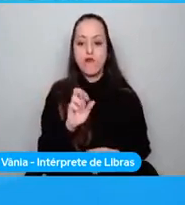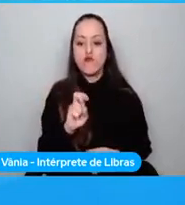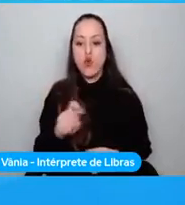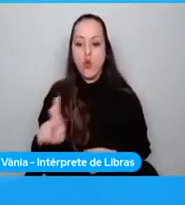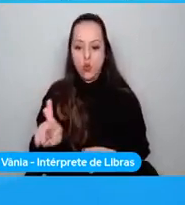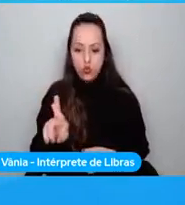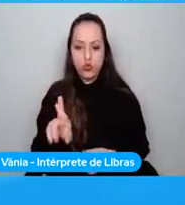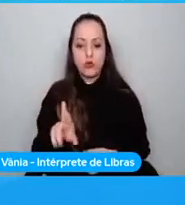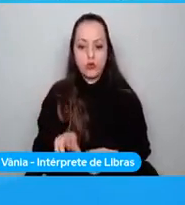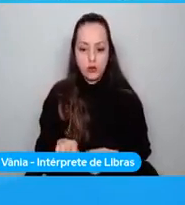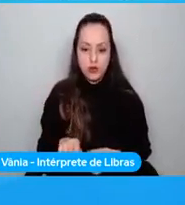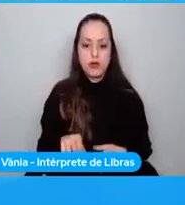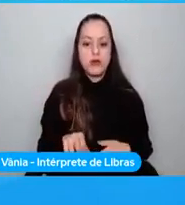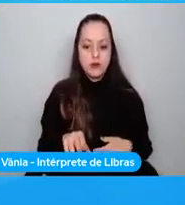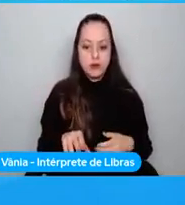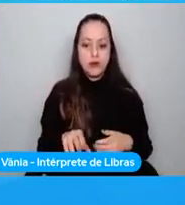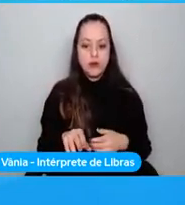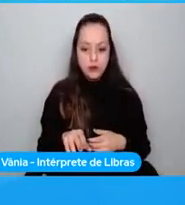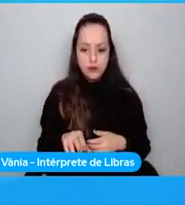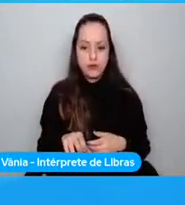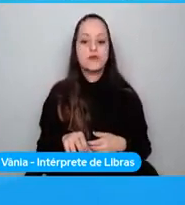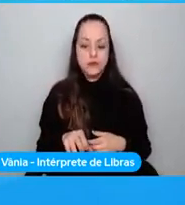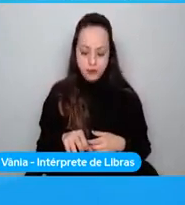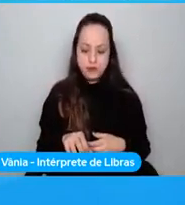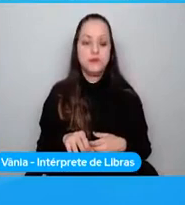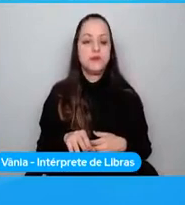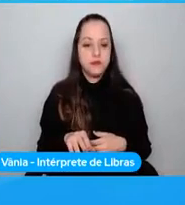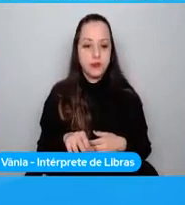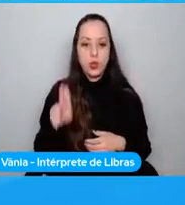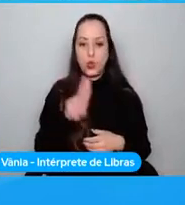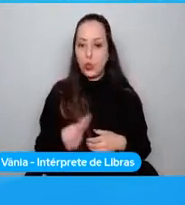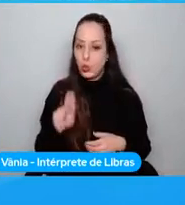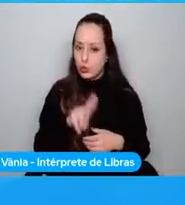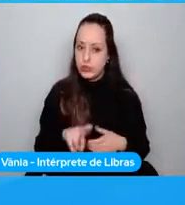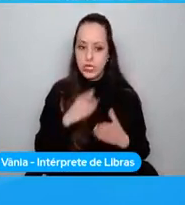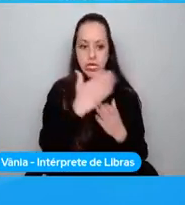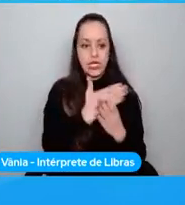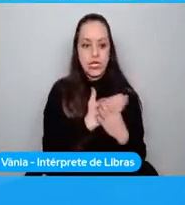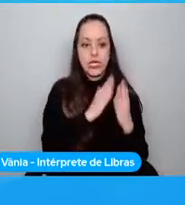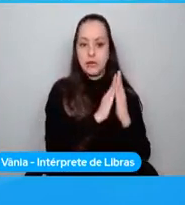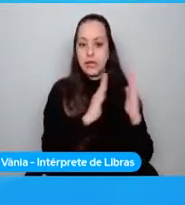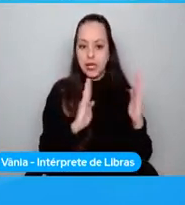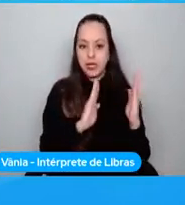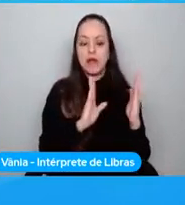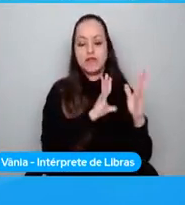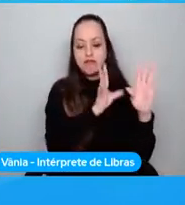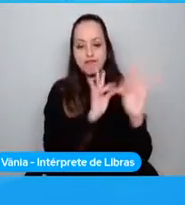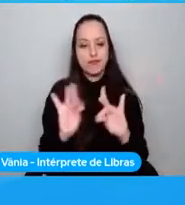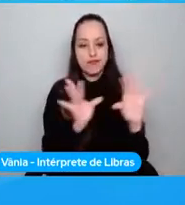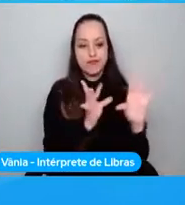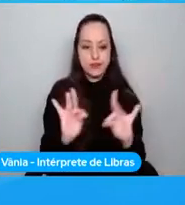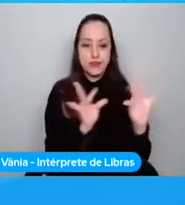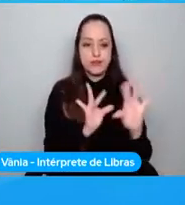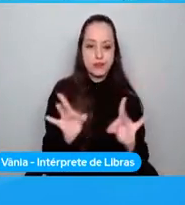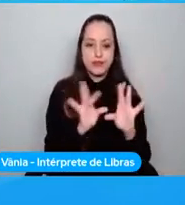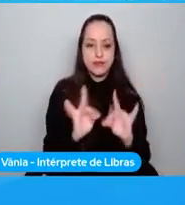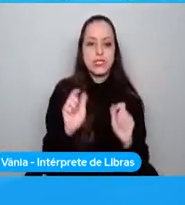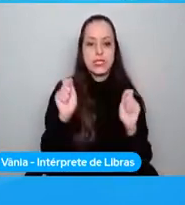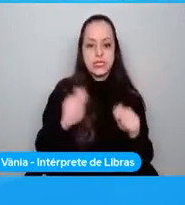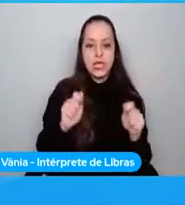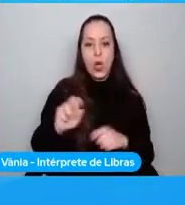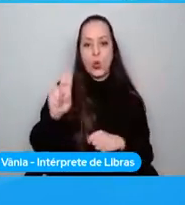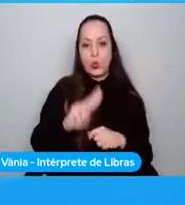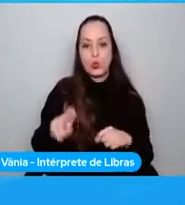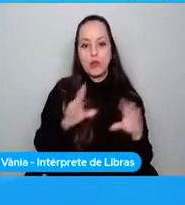esto podemos hacerlo de otra forma, utilizando librerías a las cuales tenemos acceso y a